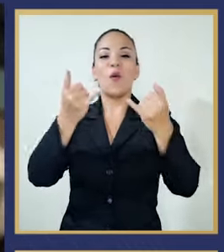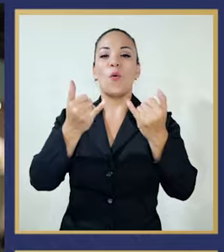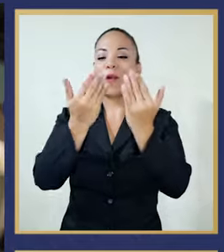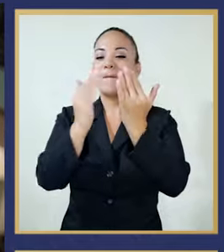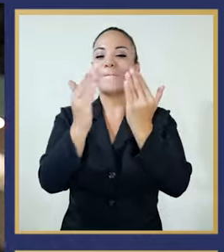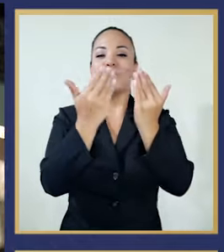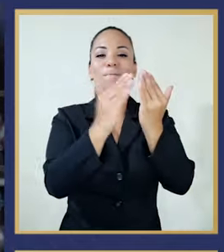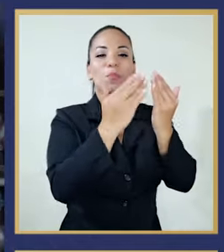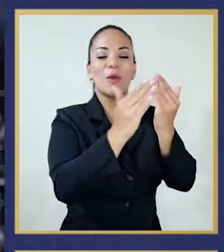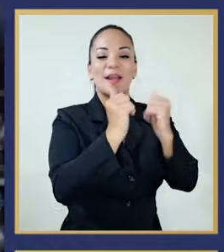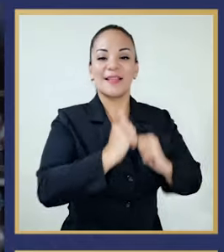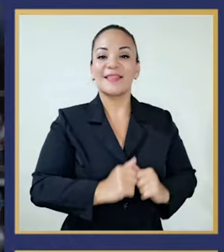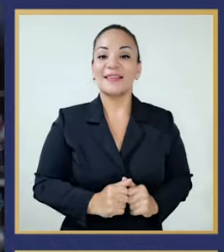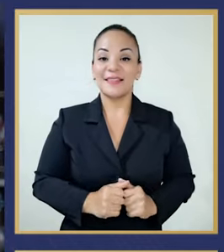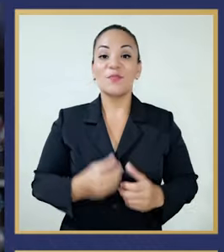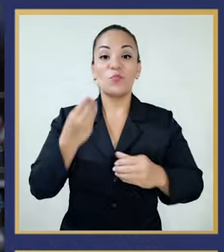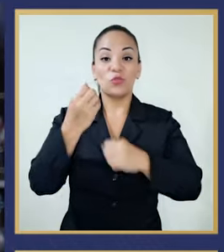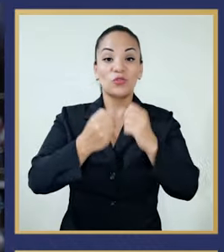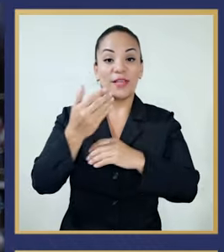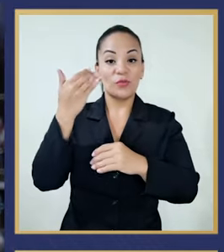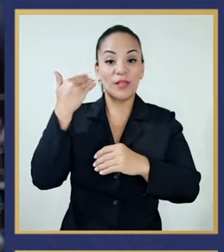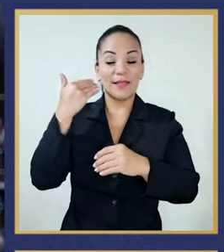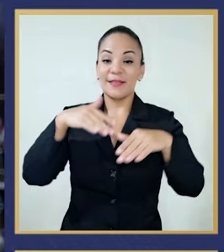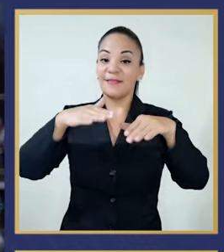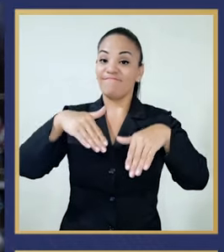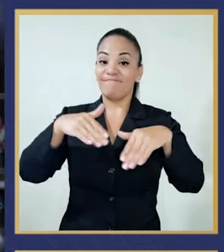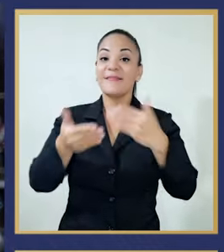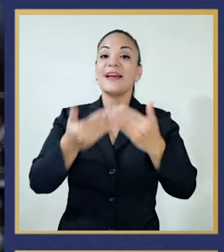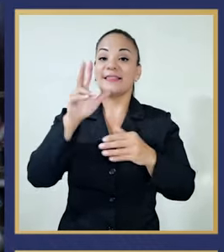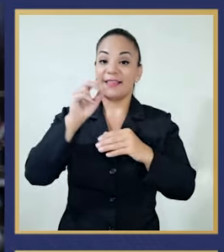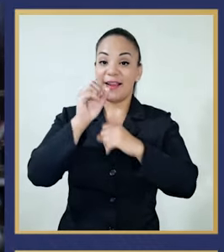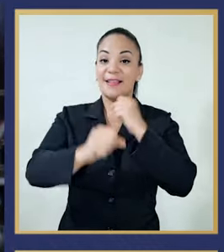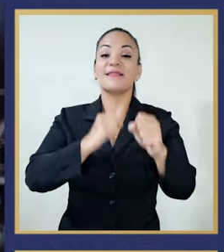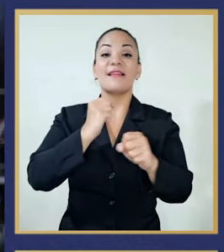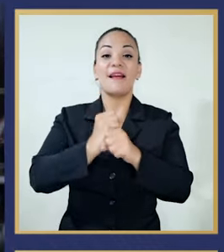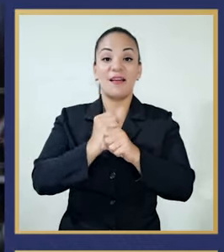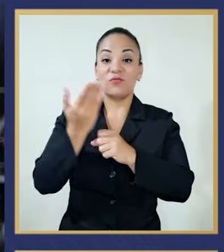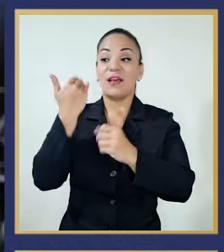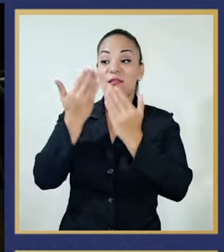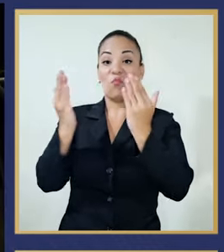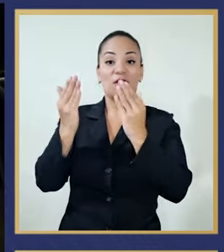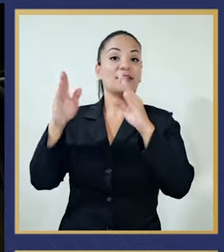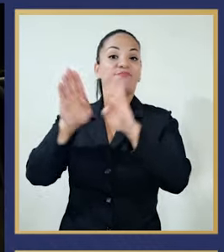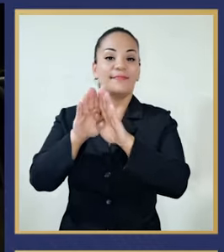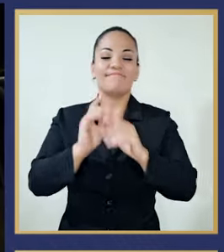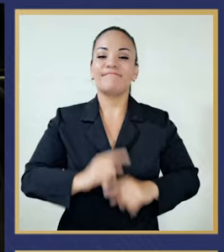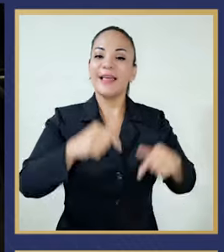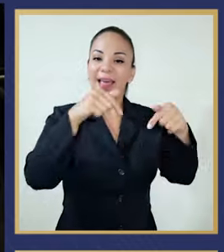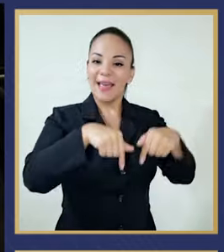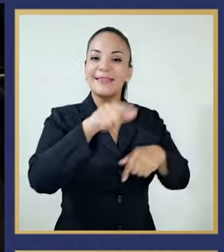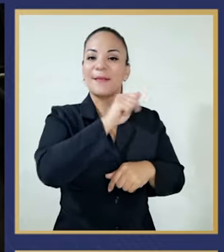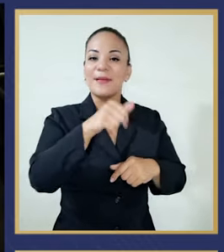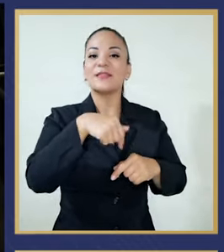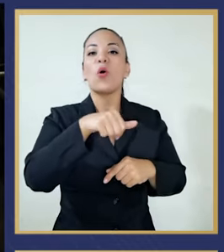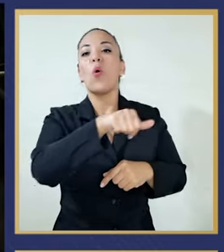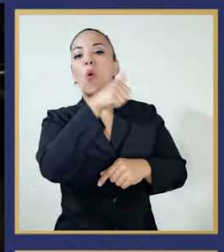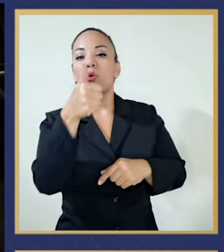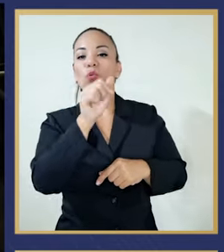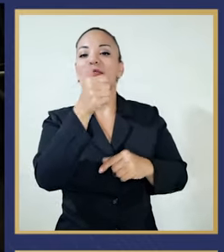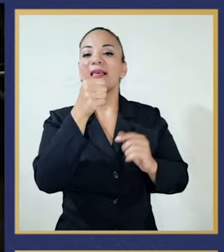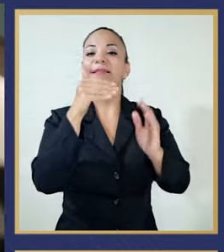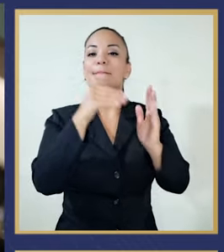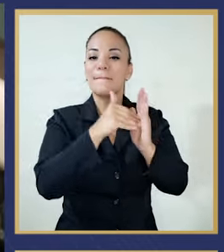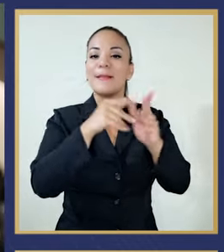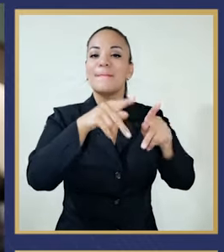muchas puertas que por muchos años, casi 30 años, estuvieron cerradas. Este mes, otras 10.000 personas